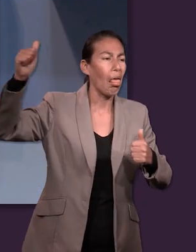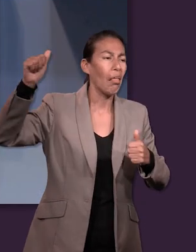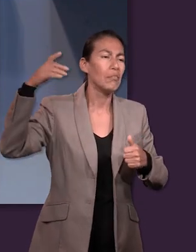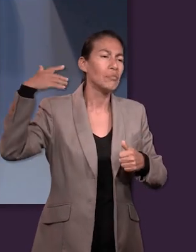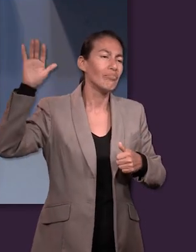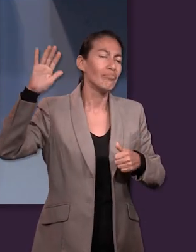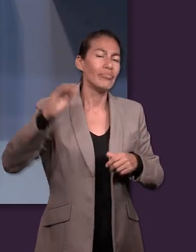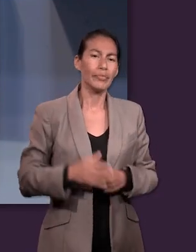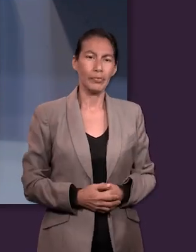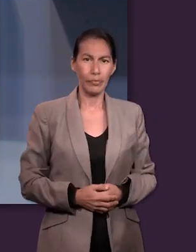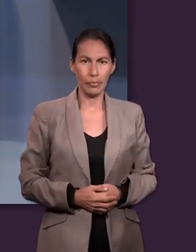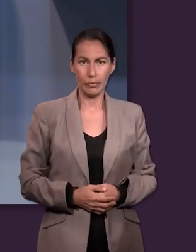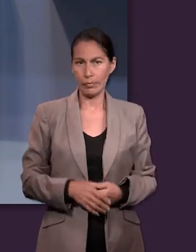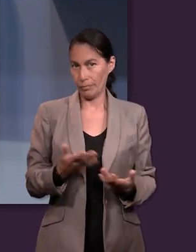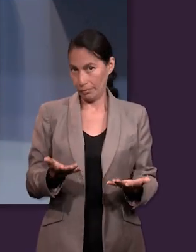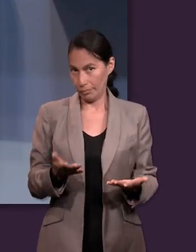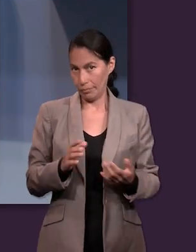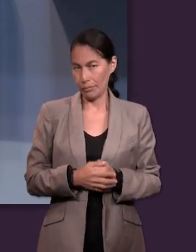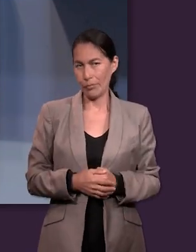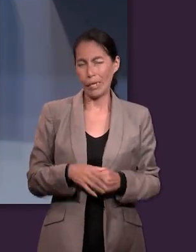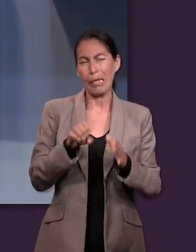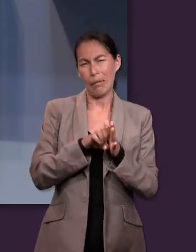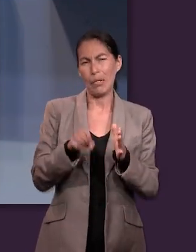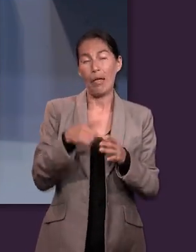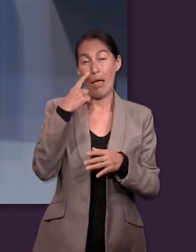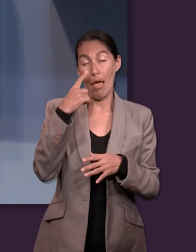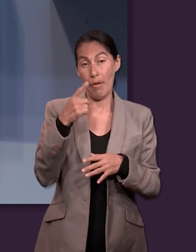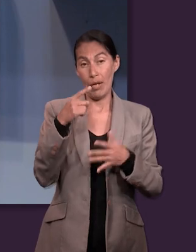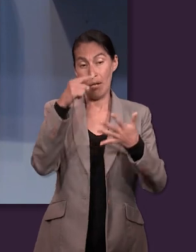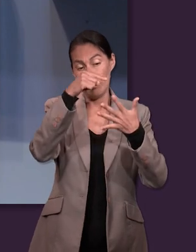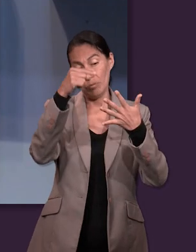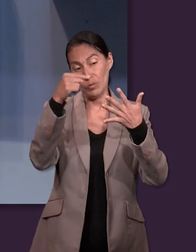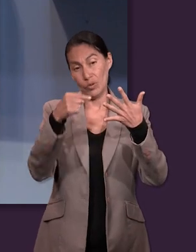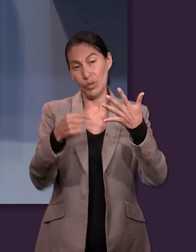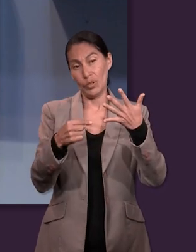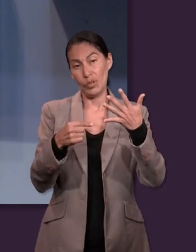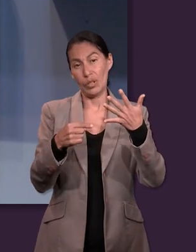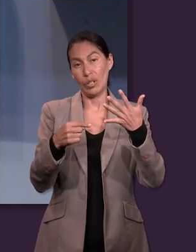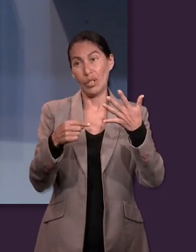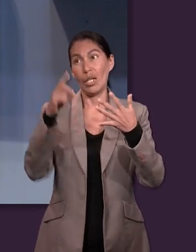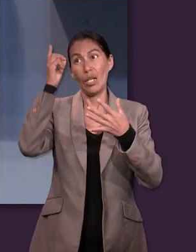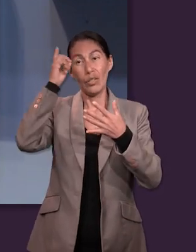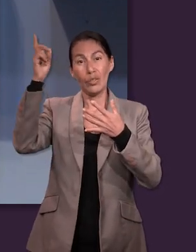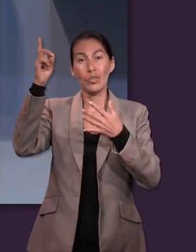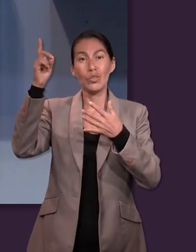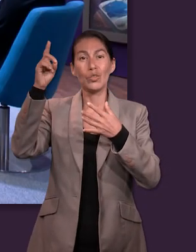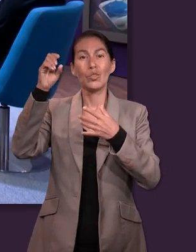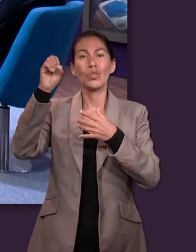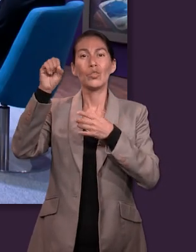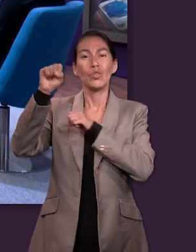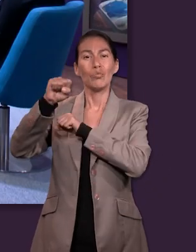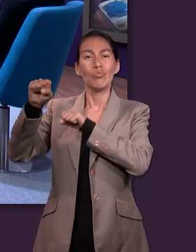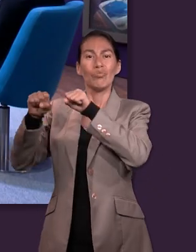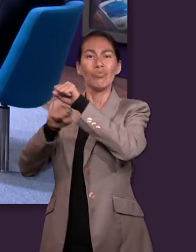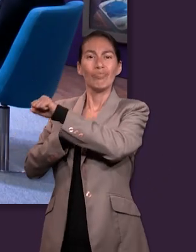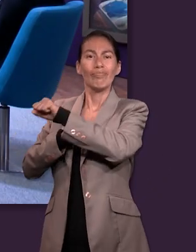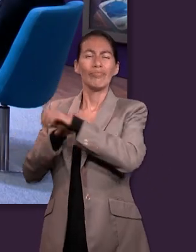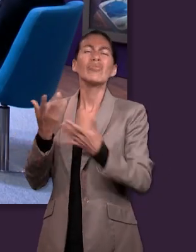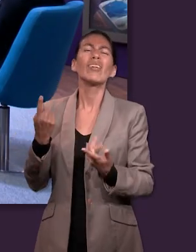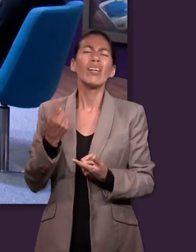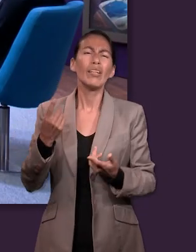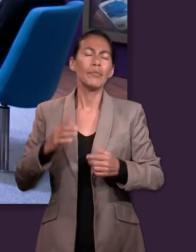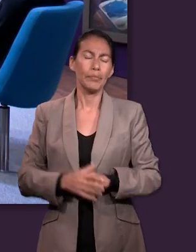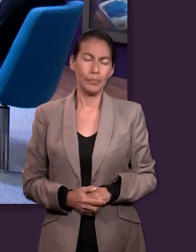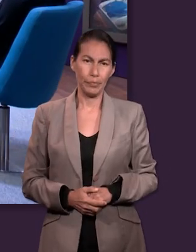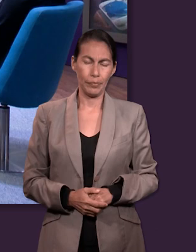algunas cosas que podrían sustituir a Dios. Sí, el primero es interesante que